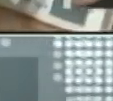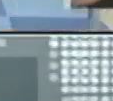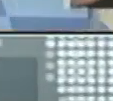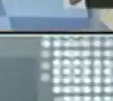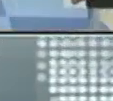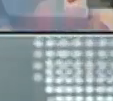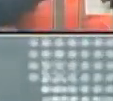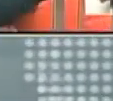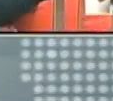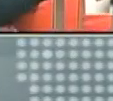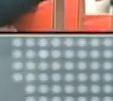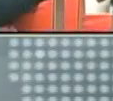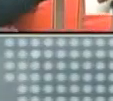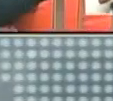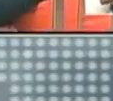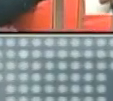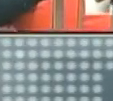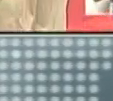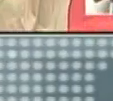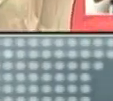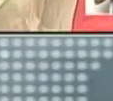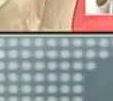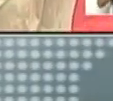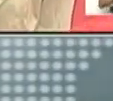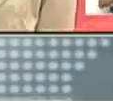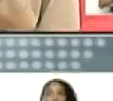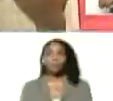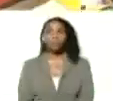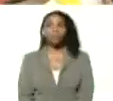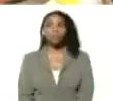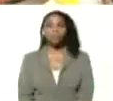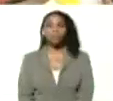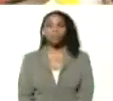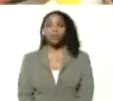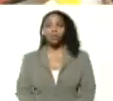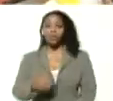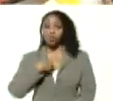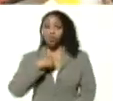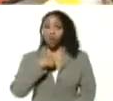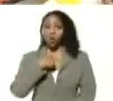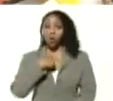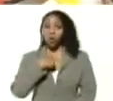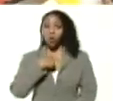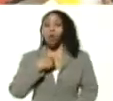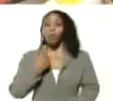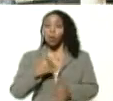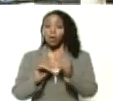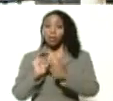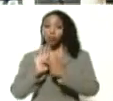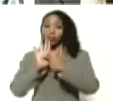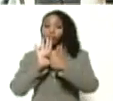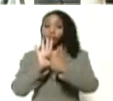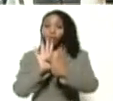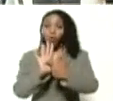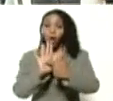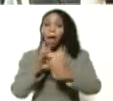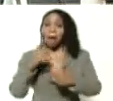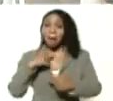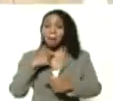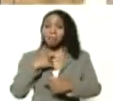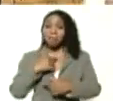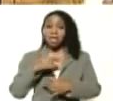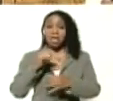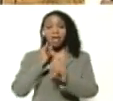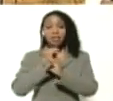Haciendo patria. Seguimos juntos, exactamente. Yo voy a colgar en todas mis redes